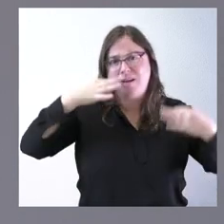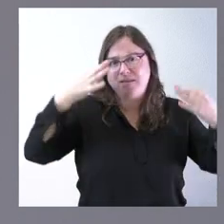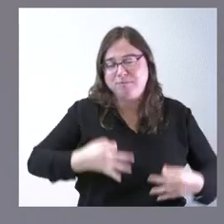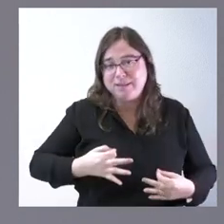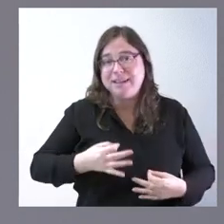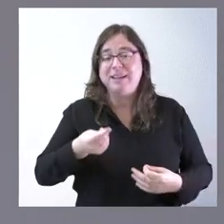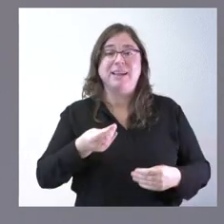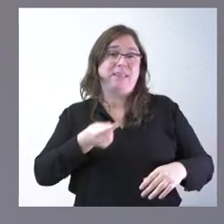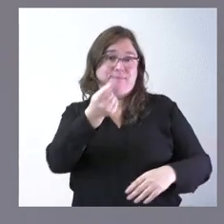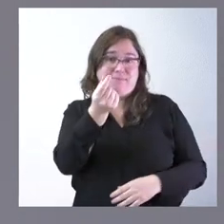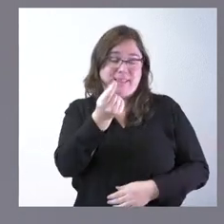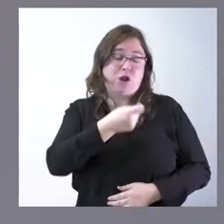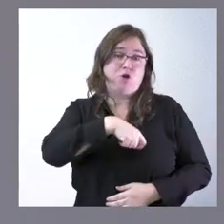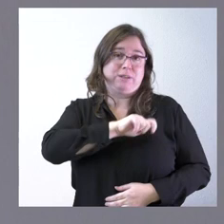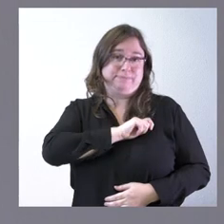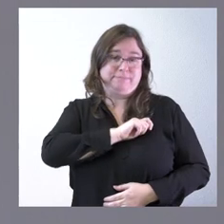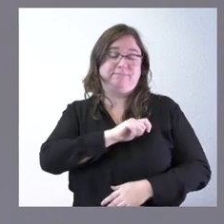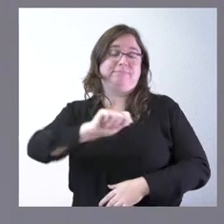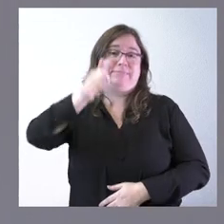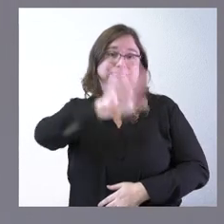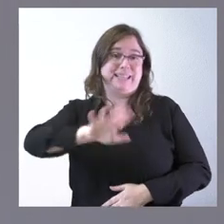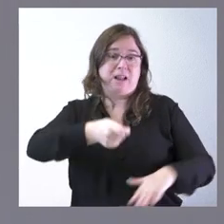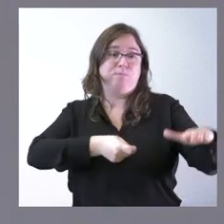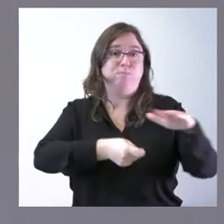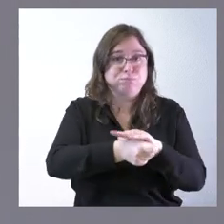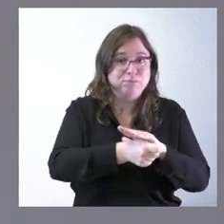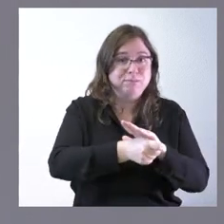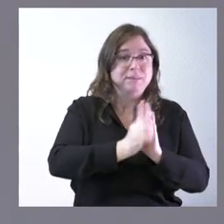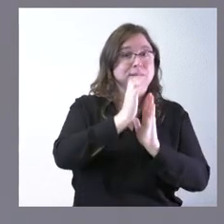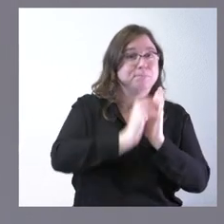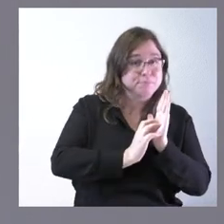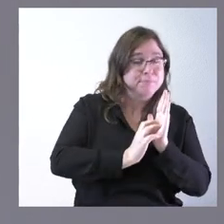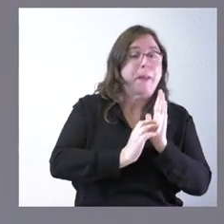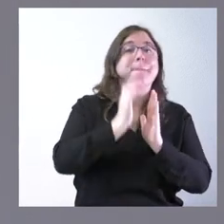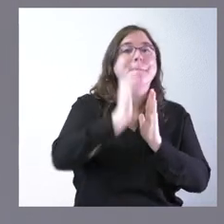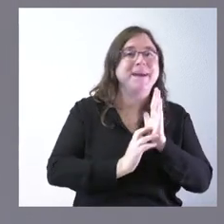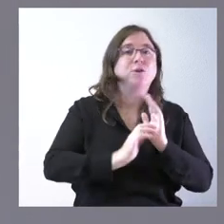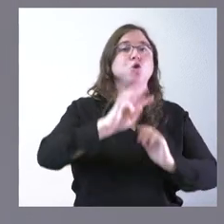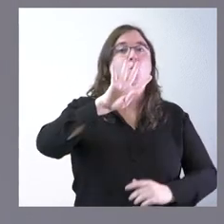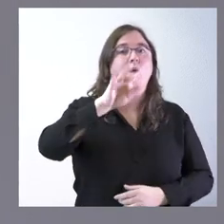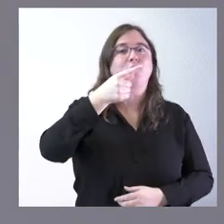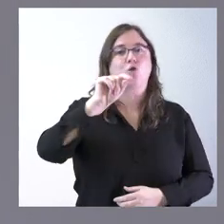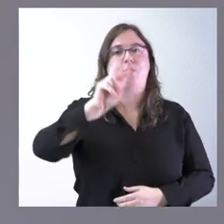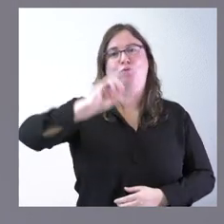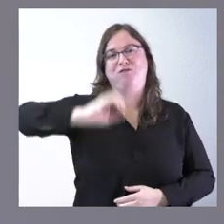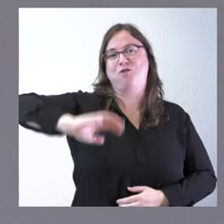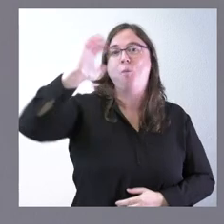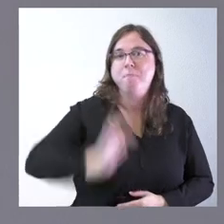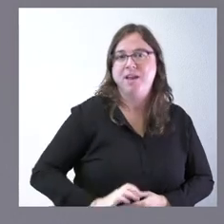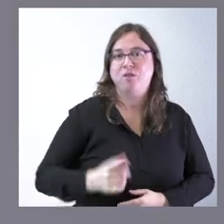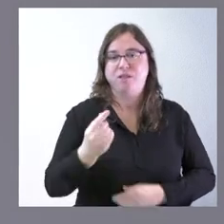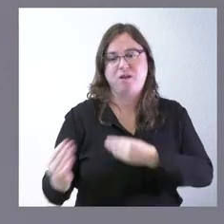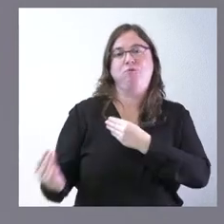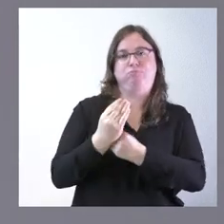inversiones del Estado en Castilla y León bajan y bajan un 4,2% que en un momento en que el